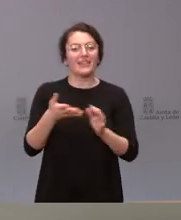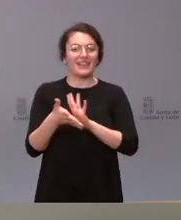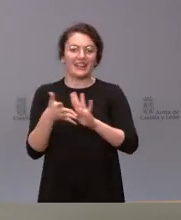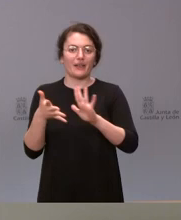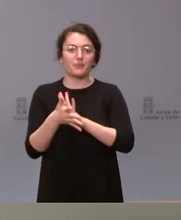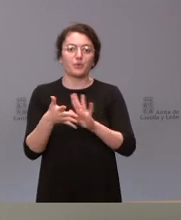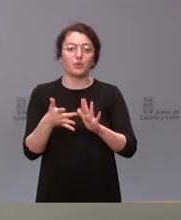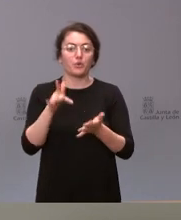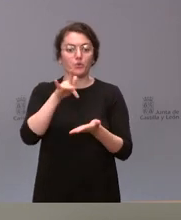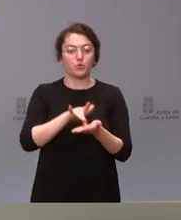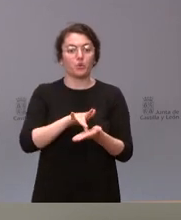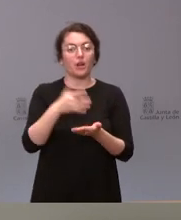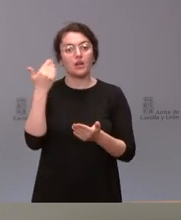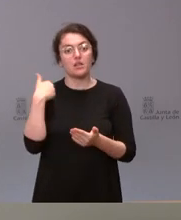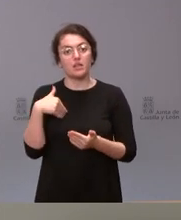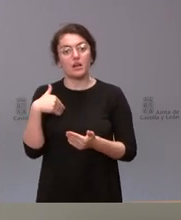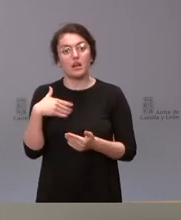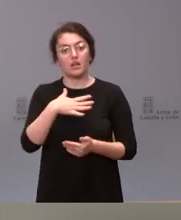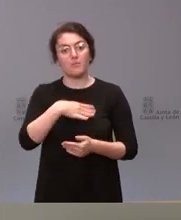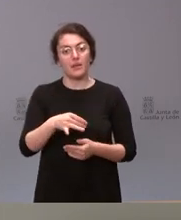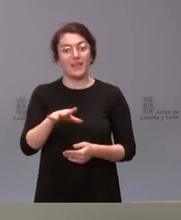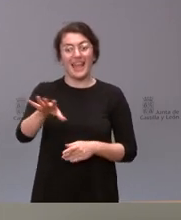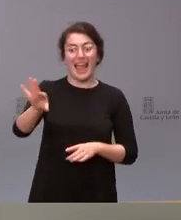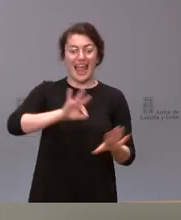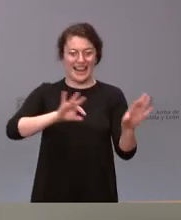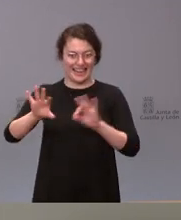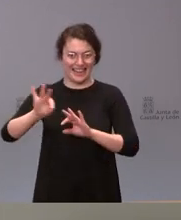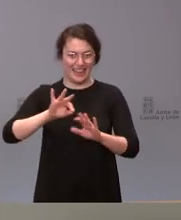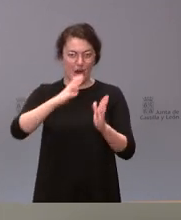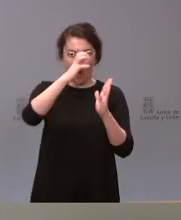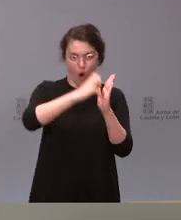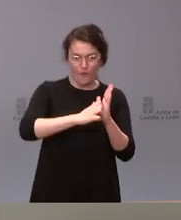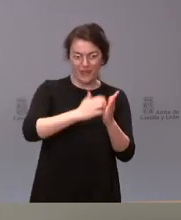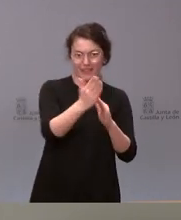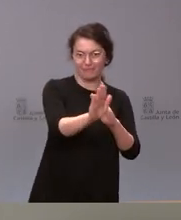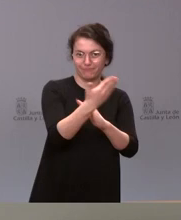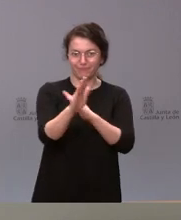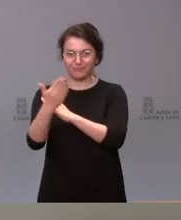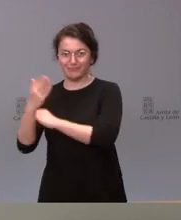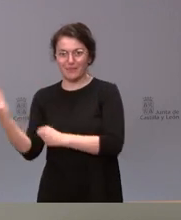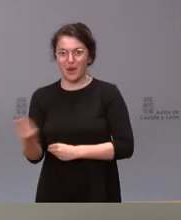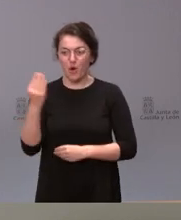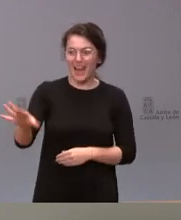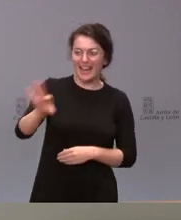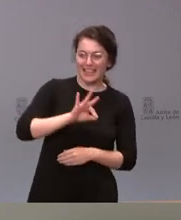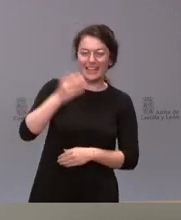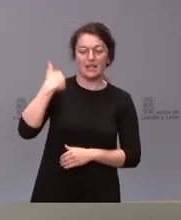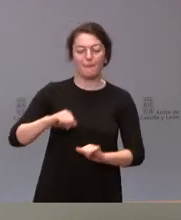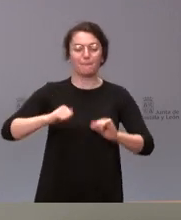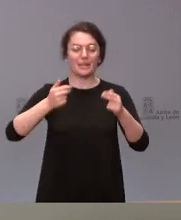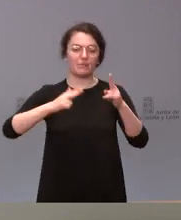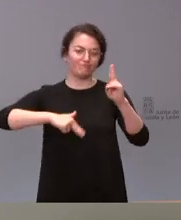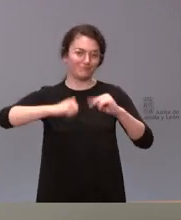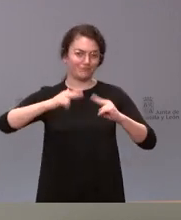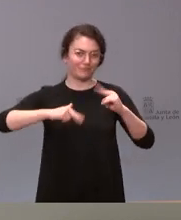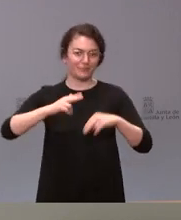en cuanto estemos en condiciones de elegir la mejor de las ofertas pues proceder cuanto antes al inicio de obras saben